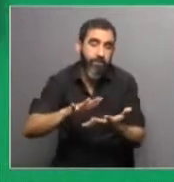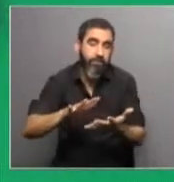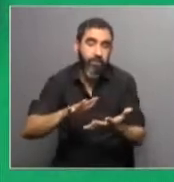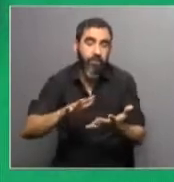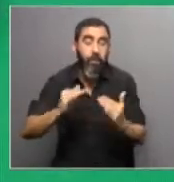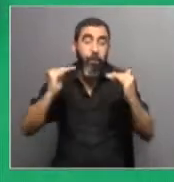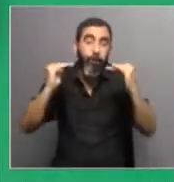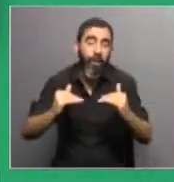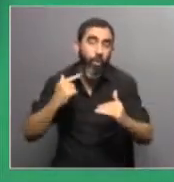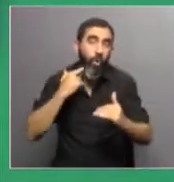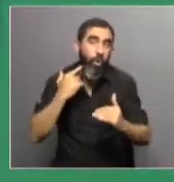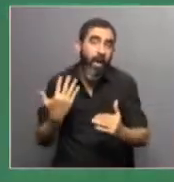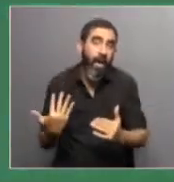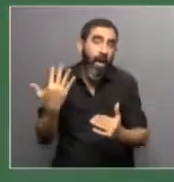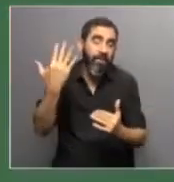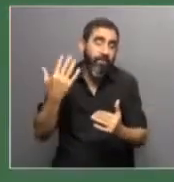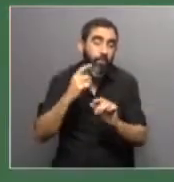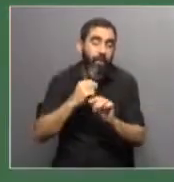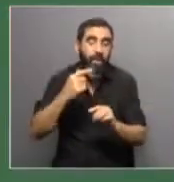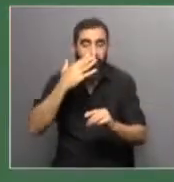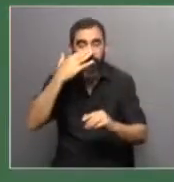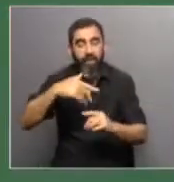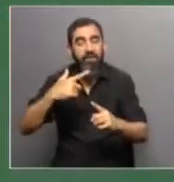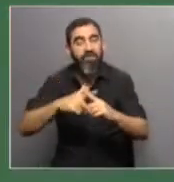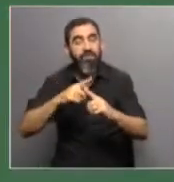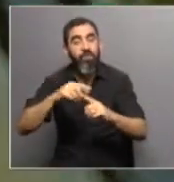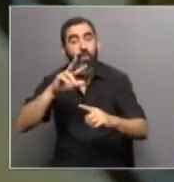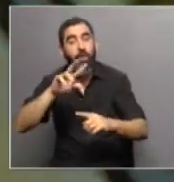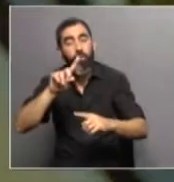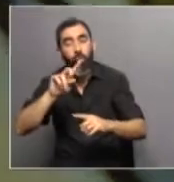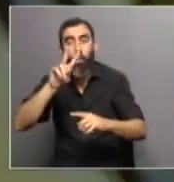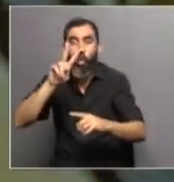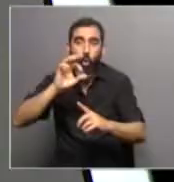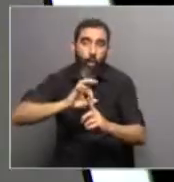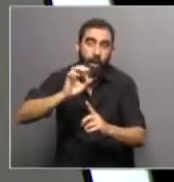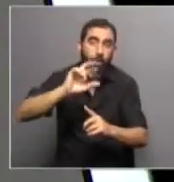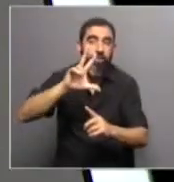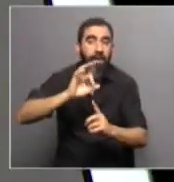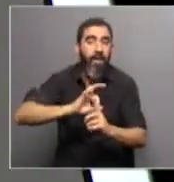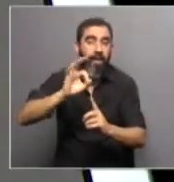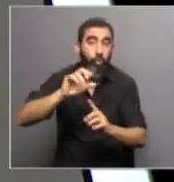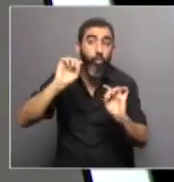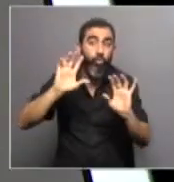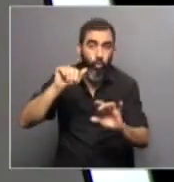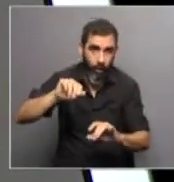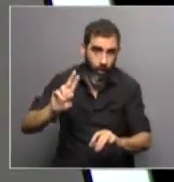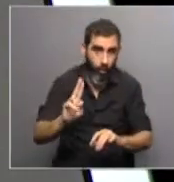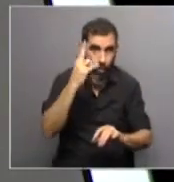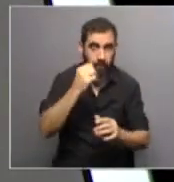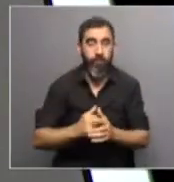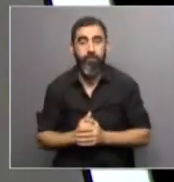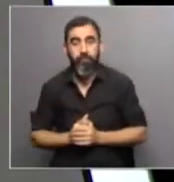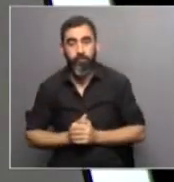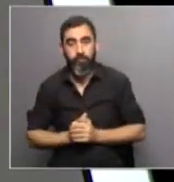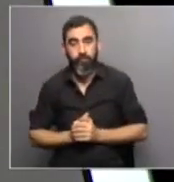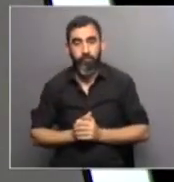menor emisión, igual estamos hablando de, por lo menos para fin del siglo XXI, 2, 3 grados de calentamiento. Solo en Uruguay. Solo en Uruguay, está bien.